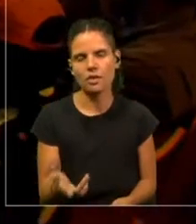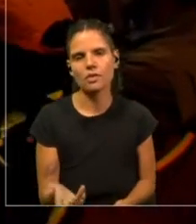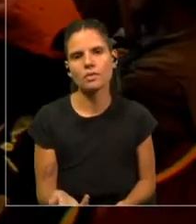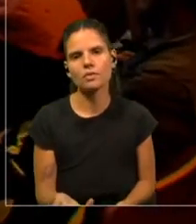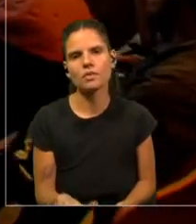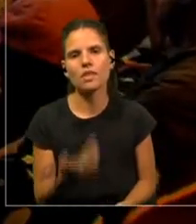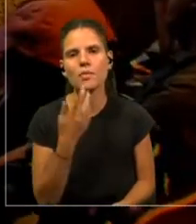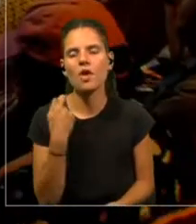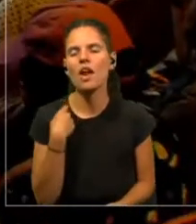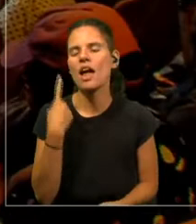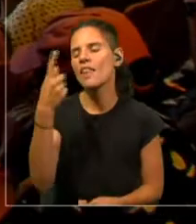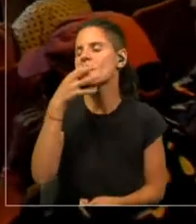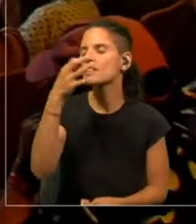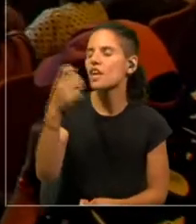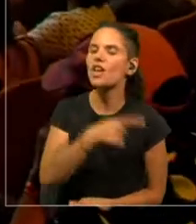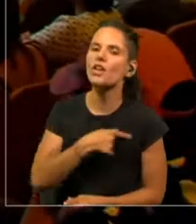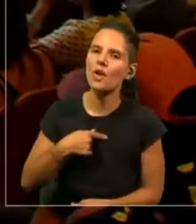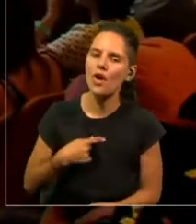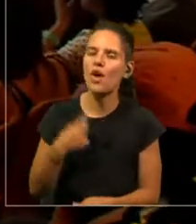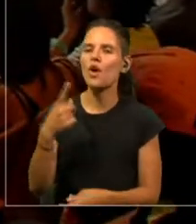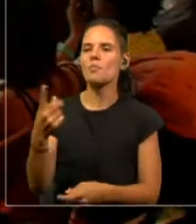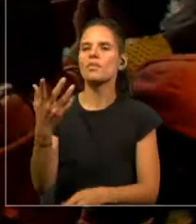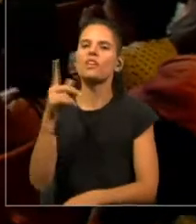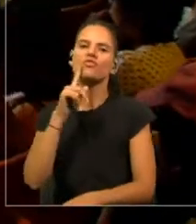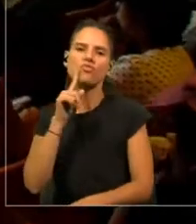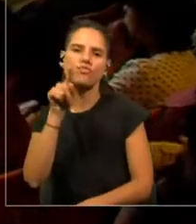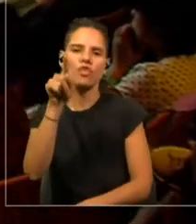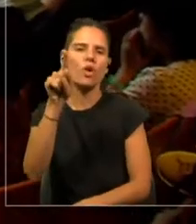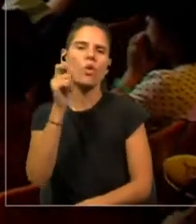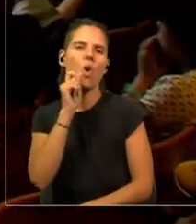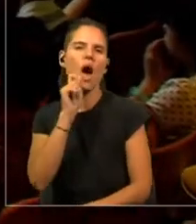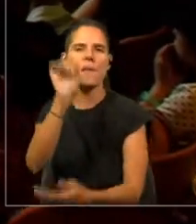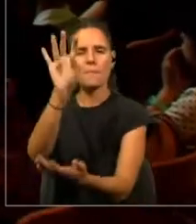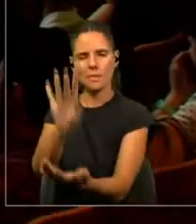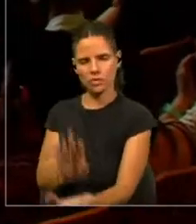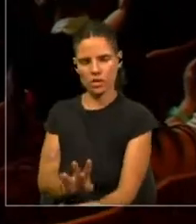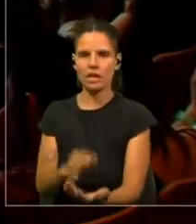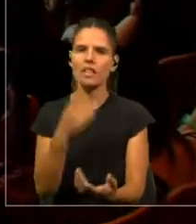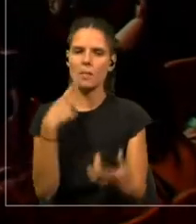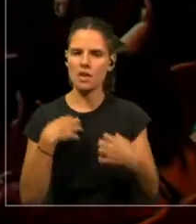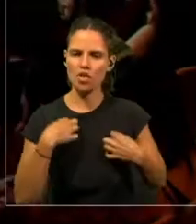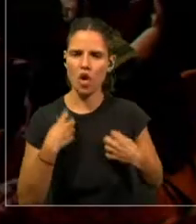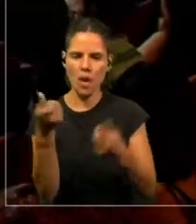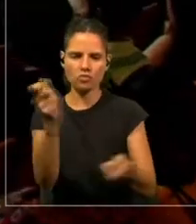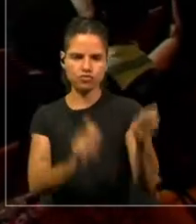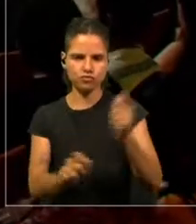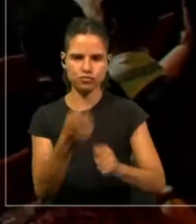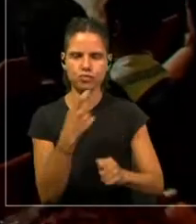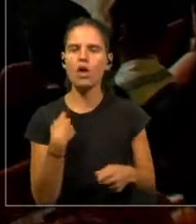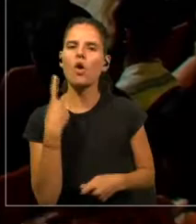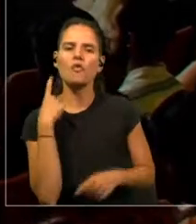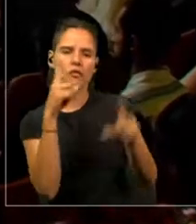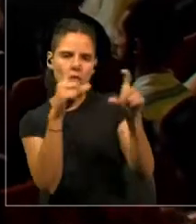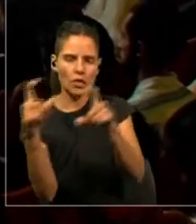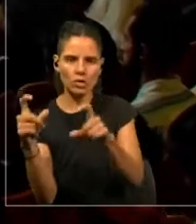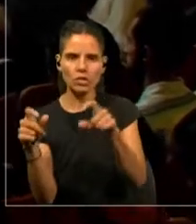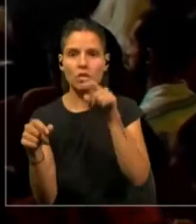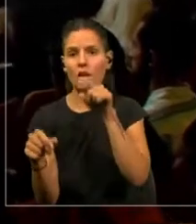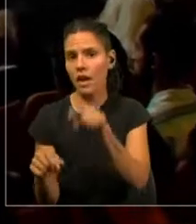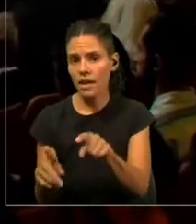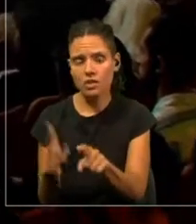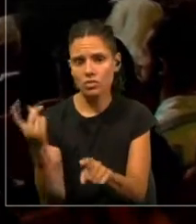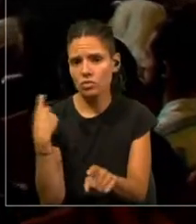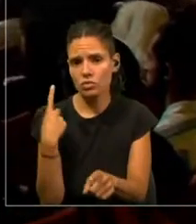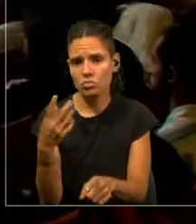nombres, le daban personalidad. Las vestían y les tomaban fotos. Lo que se estaba describiendo era una relación.